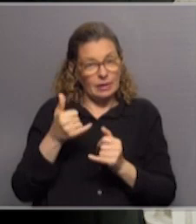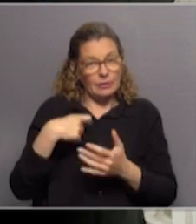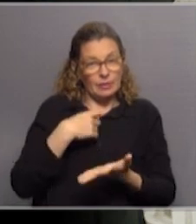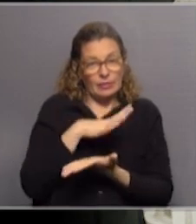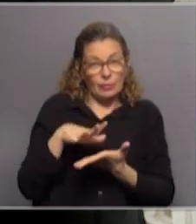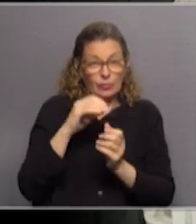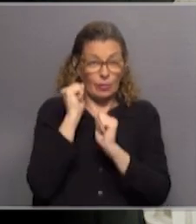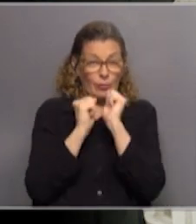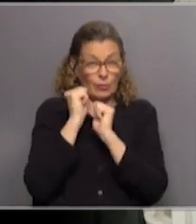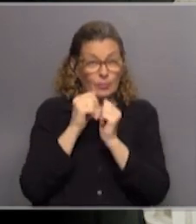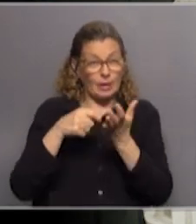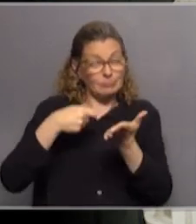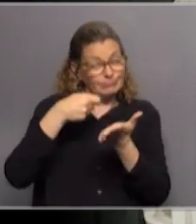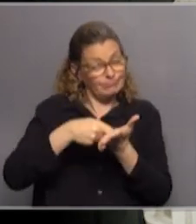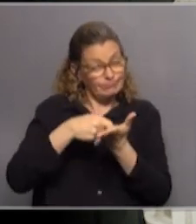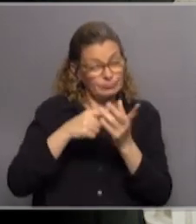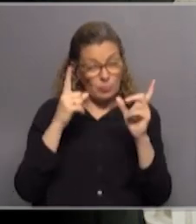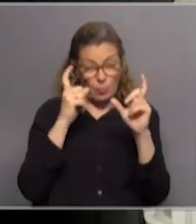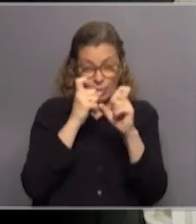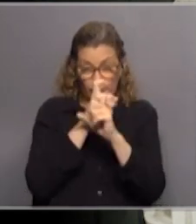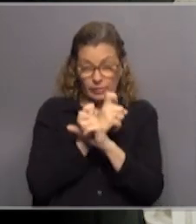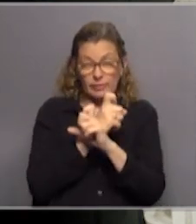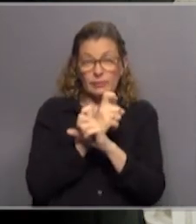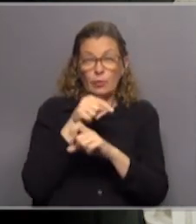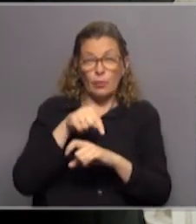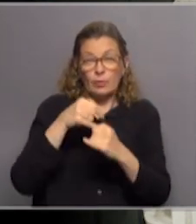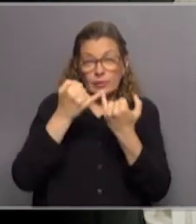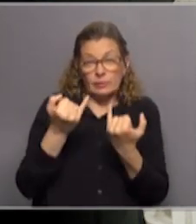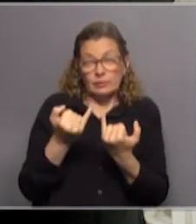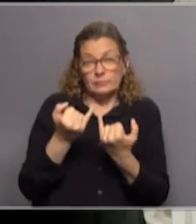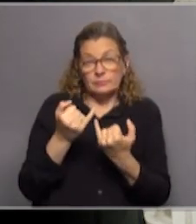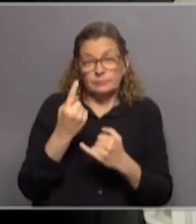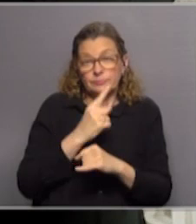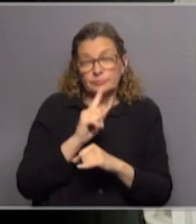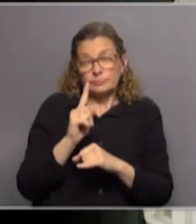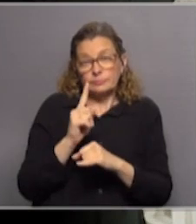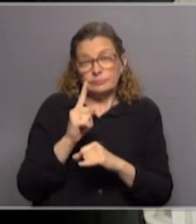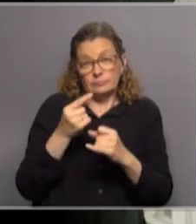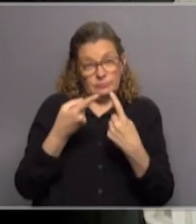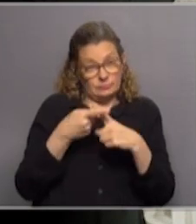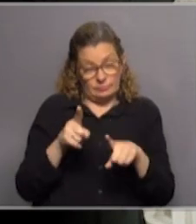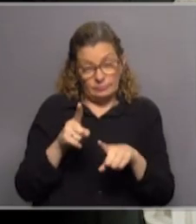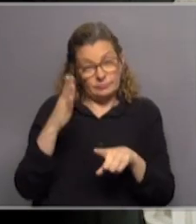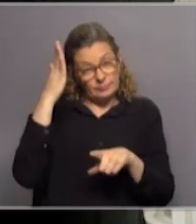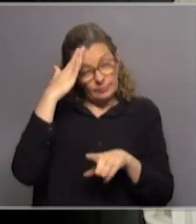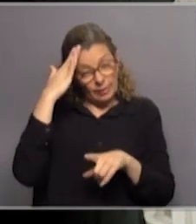situación económica financiera complicada, hoy en día no es distinto,